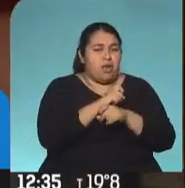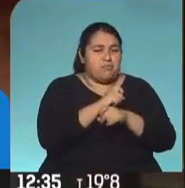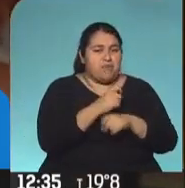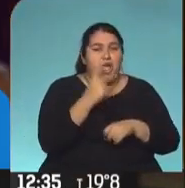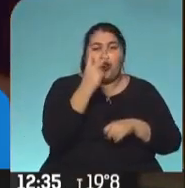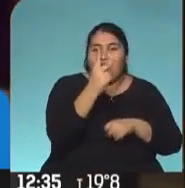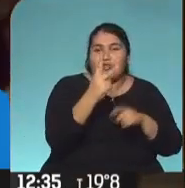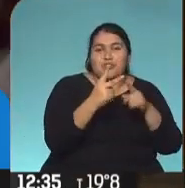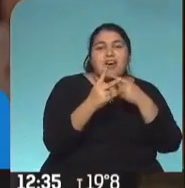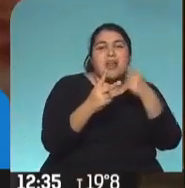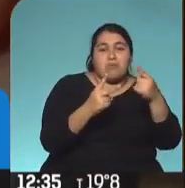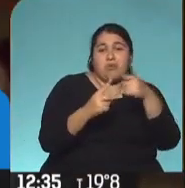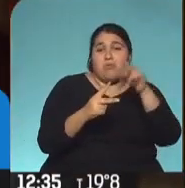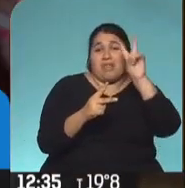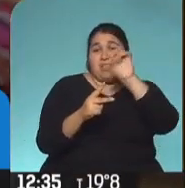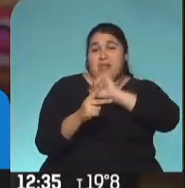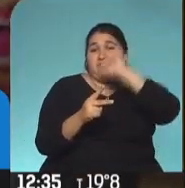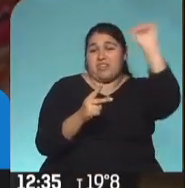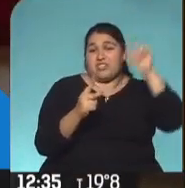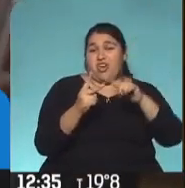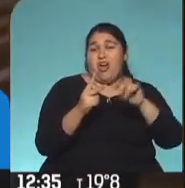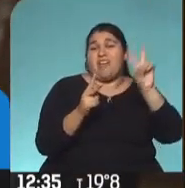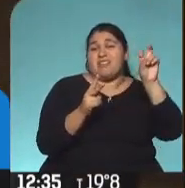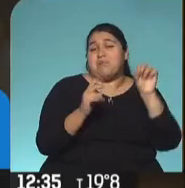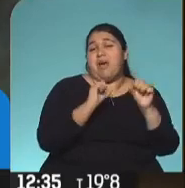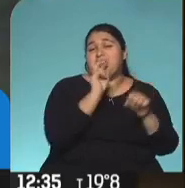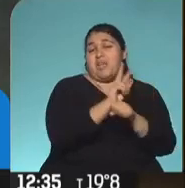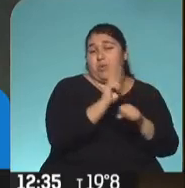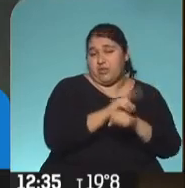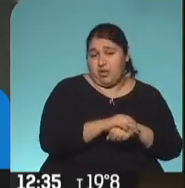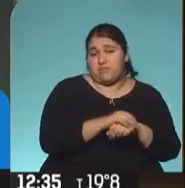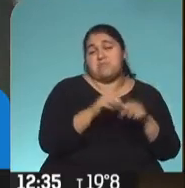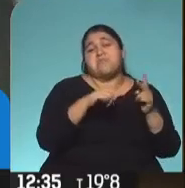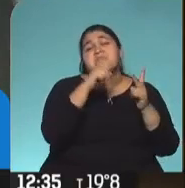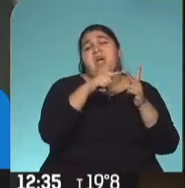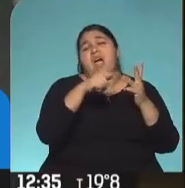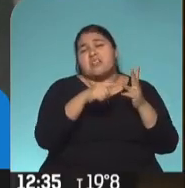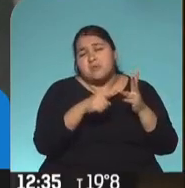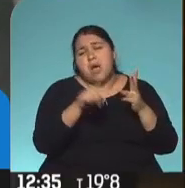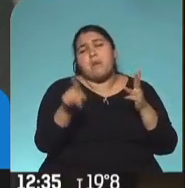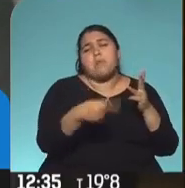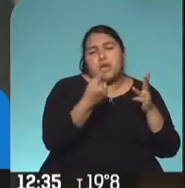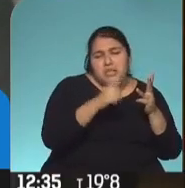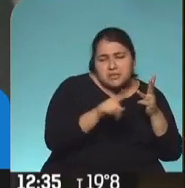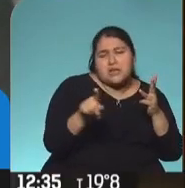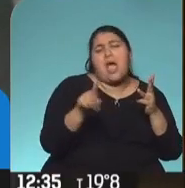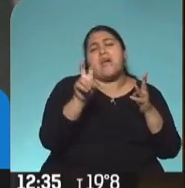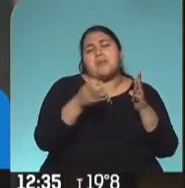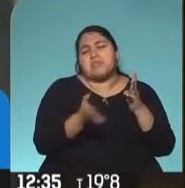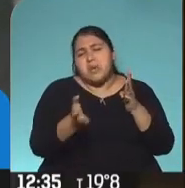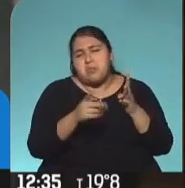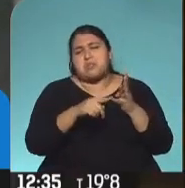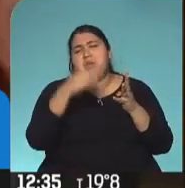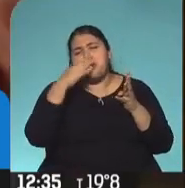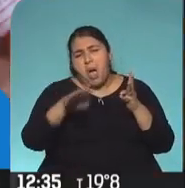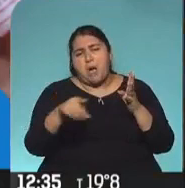siempre. Inflación e inseguridad. Después aparecen grandes políticas públicas, después aparece el servicio, después aparece